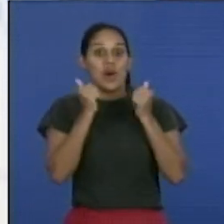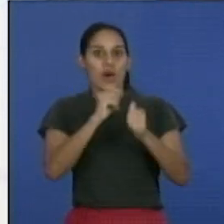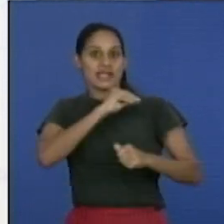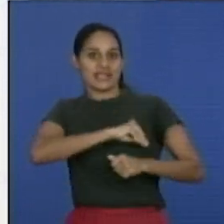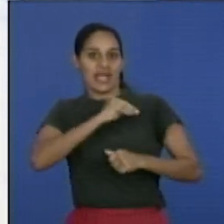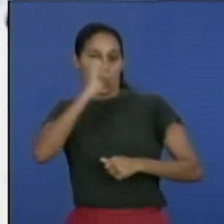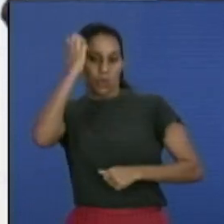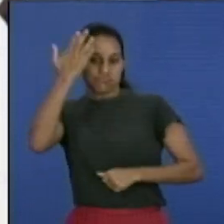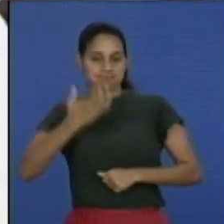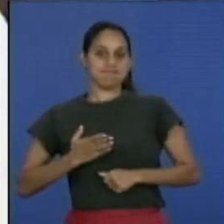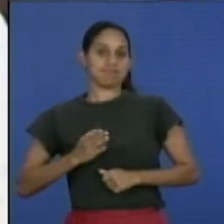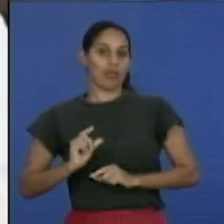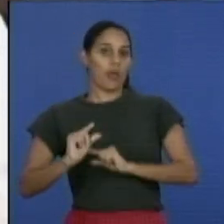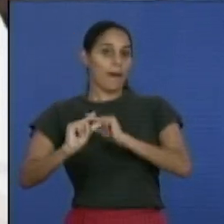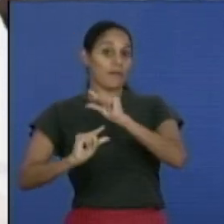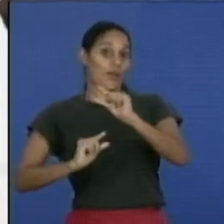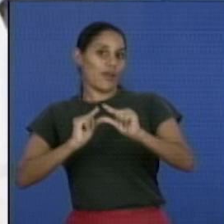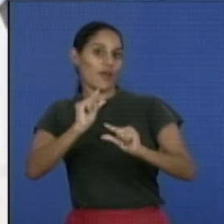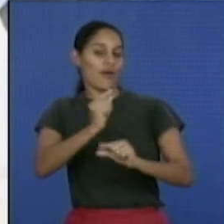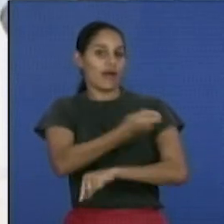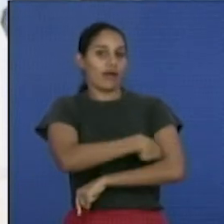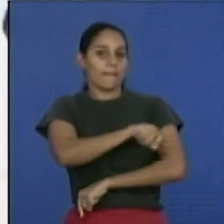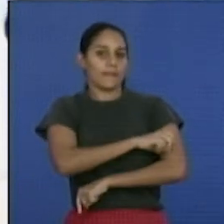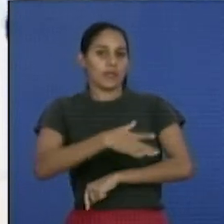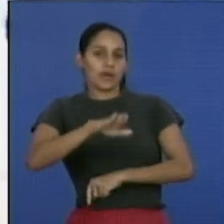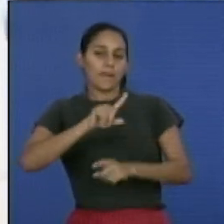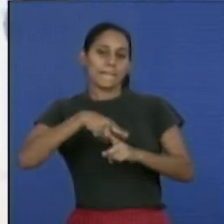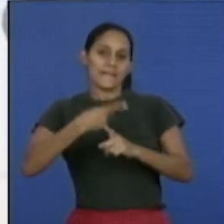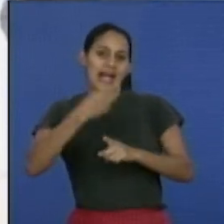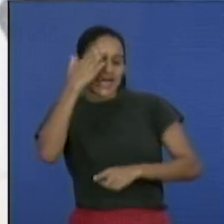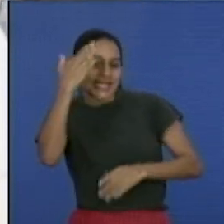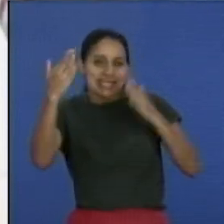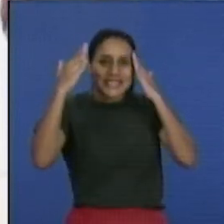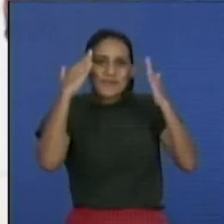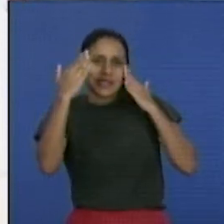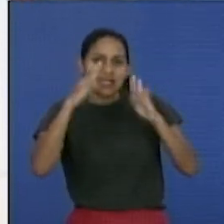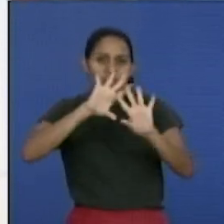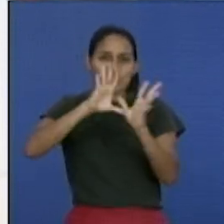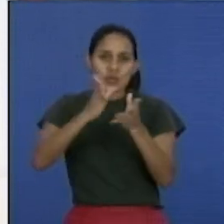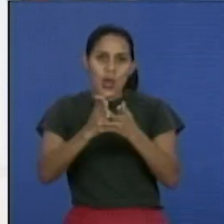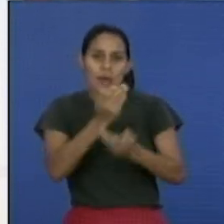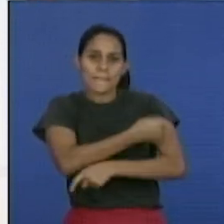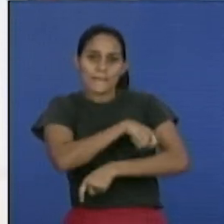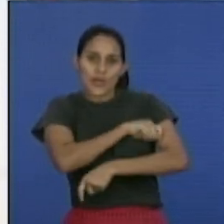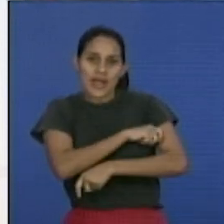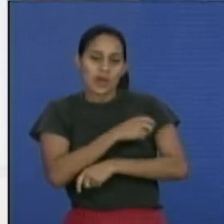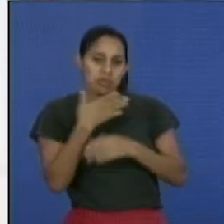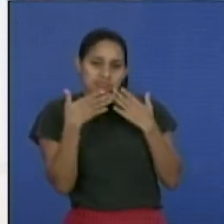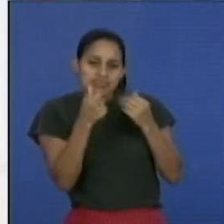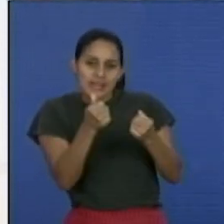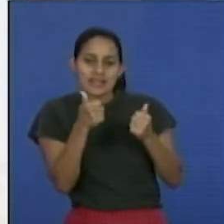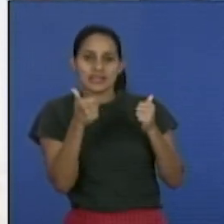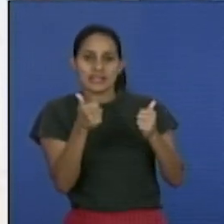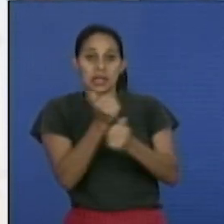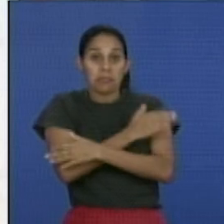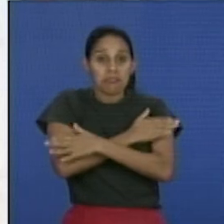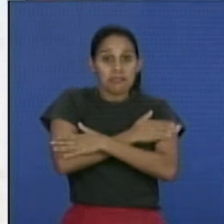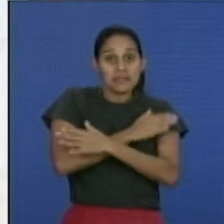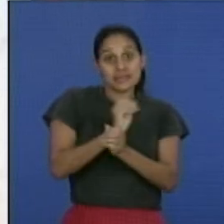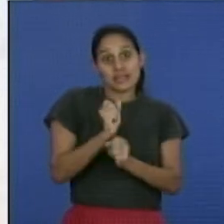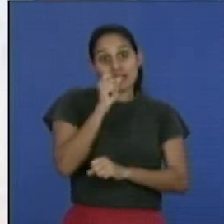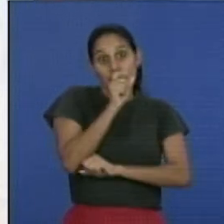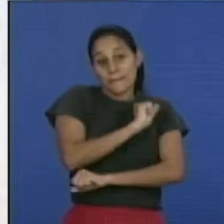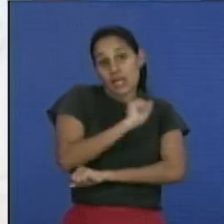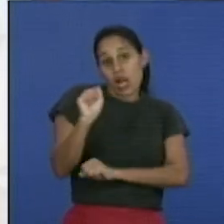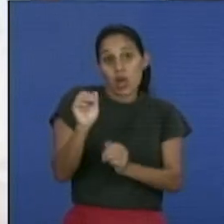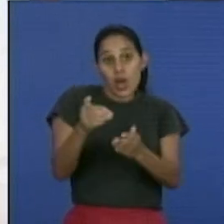salud de la población. El agradecimiento de los pacientes cuando se sienten bien, cuando logran, no sé, concluir